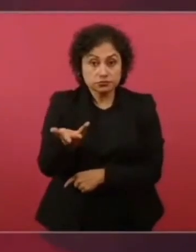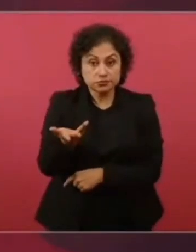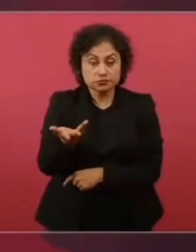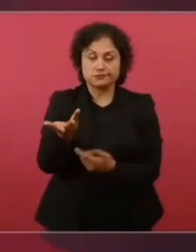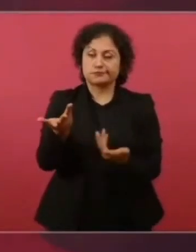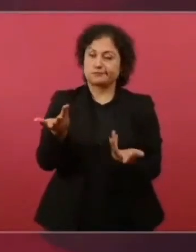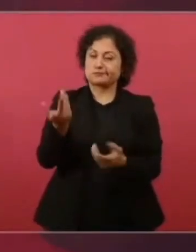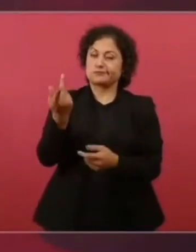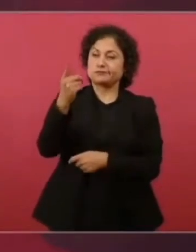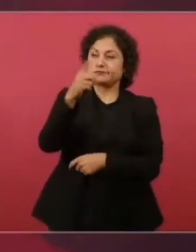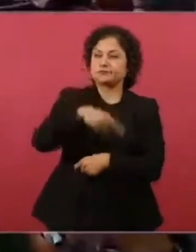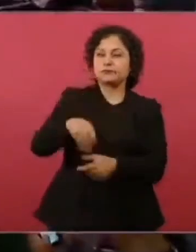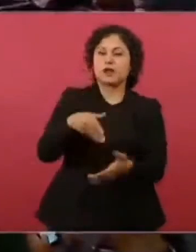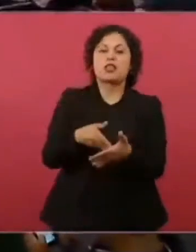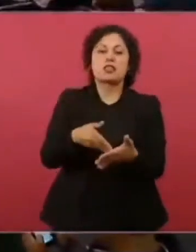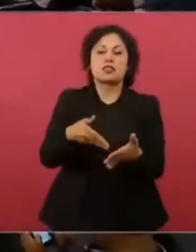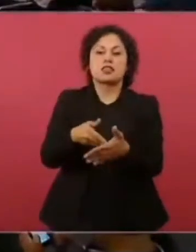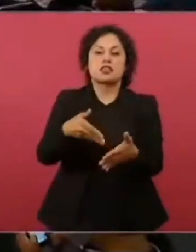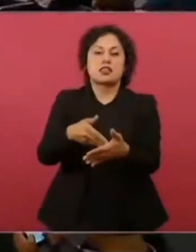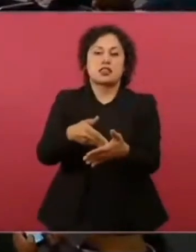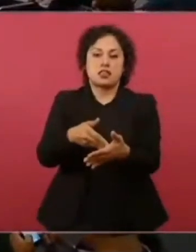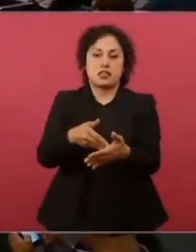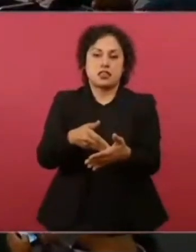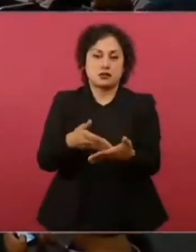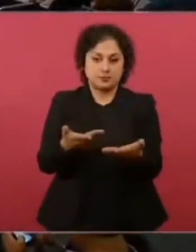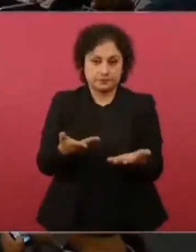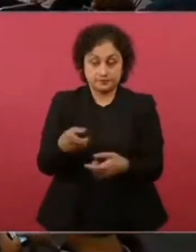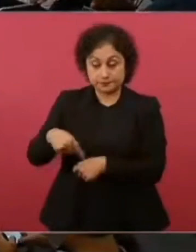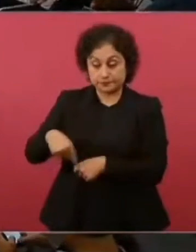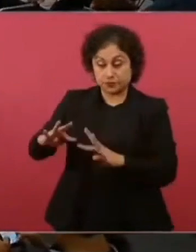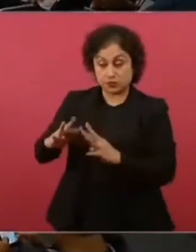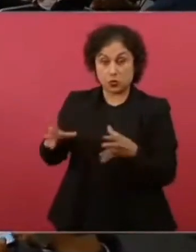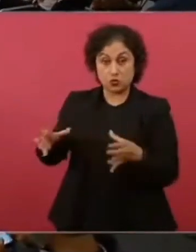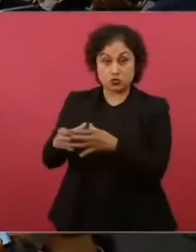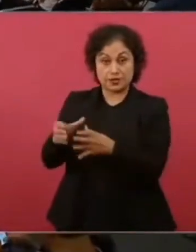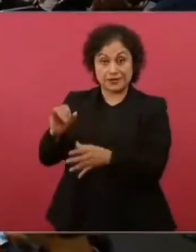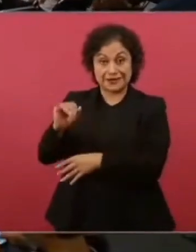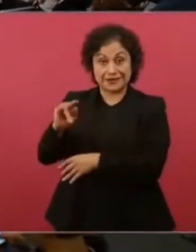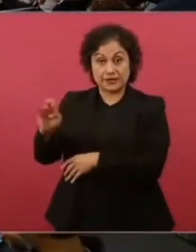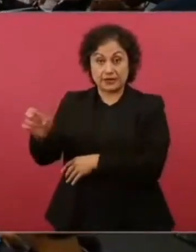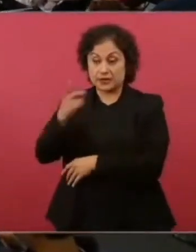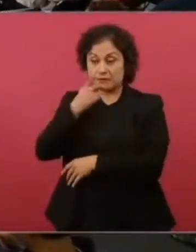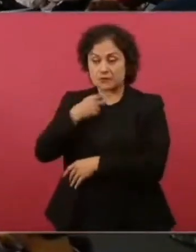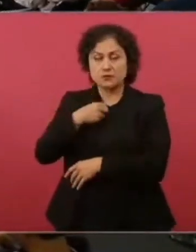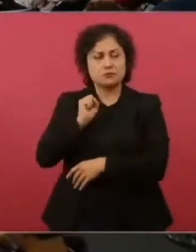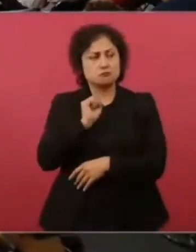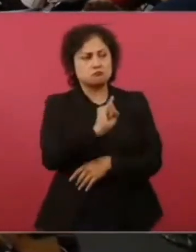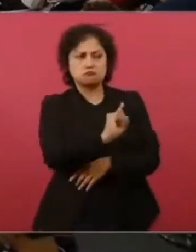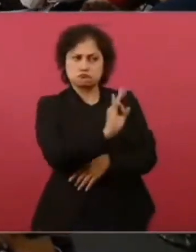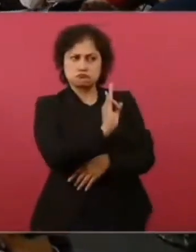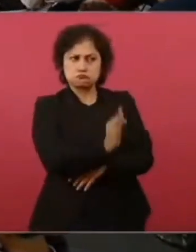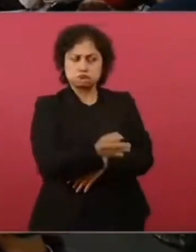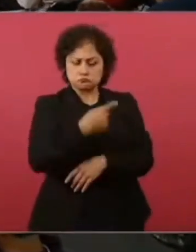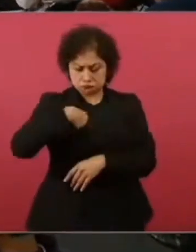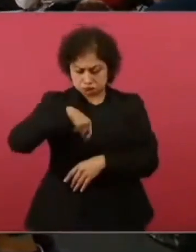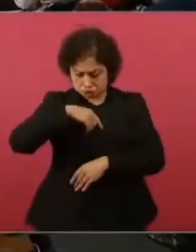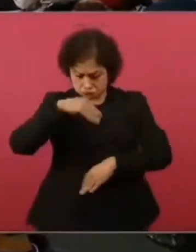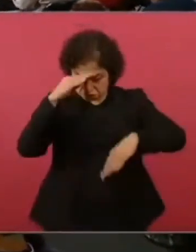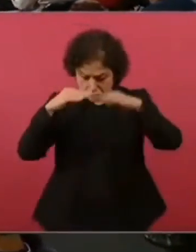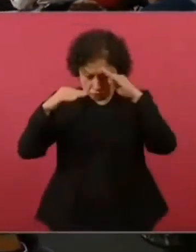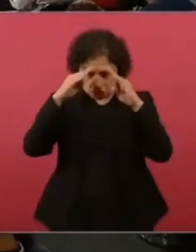obstáculos? Ellos estuvieron de acuerdo, los consejeros, en buscar la forma de